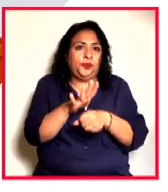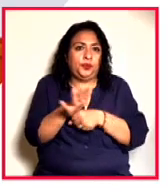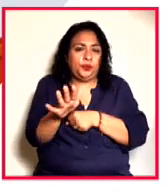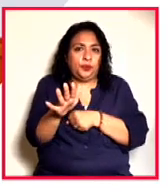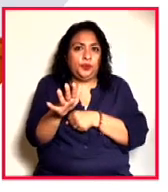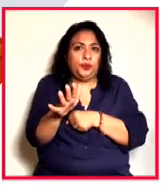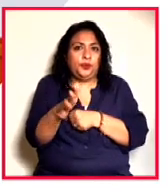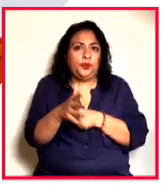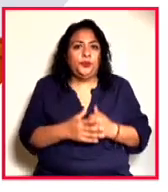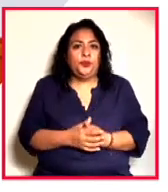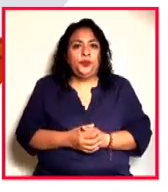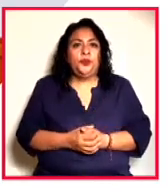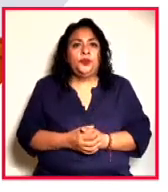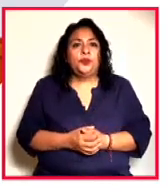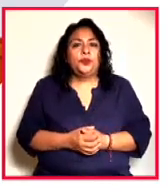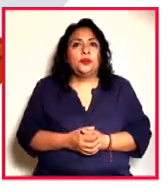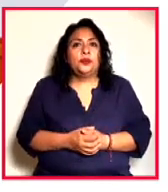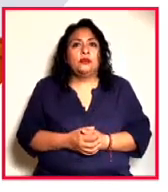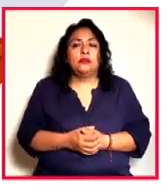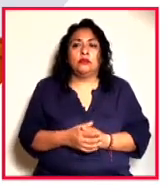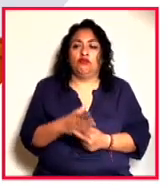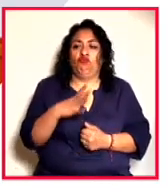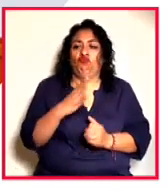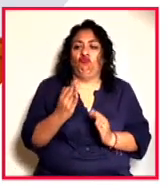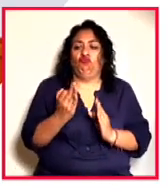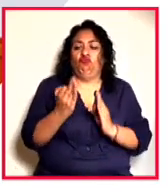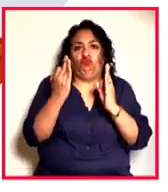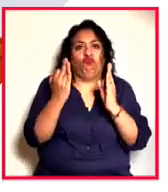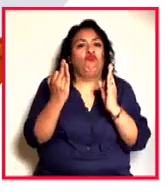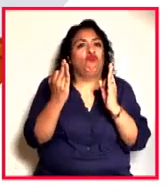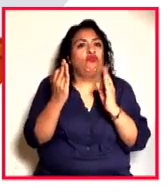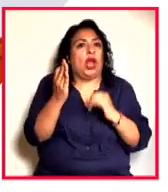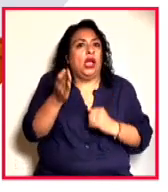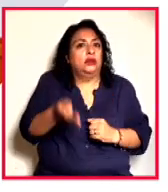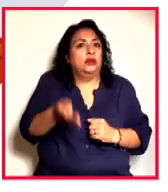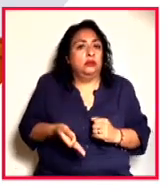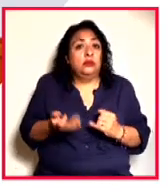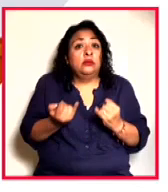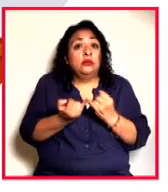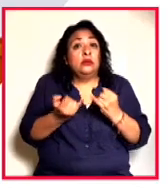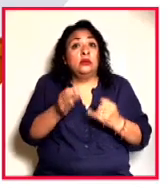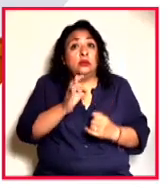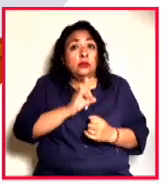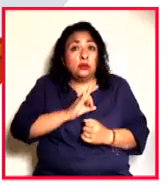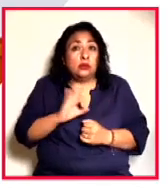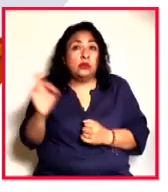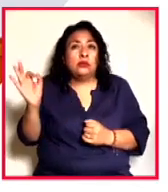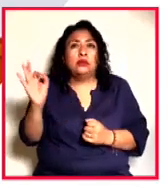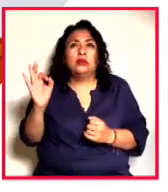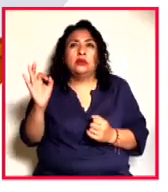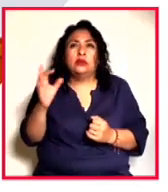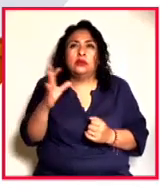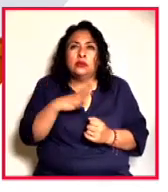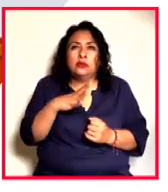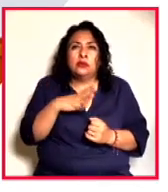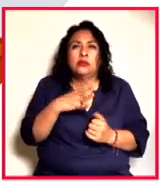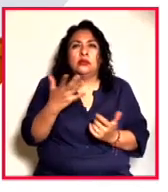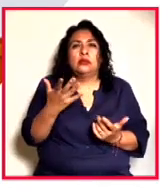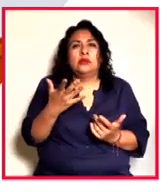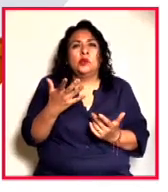plantara cara a la luz y que incluso permitiera ciertos encandilamientos o